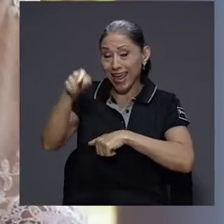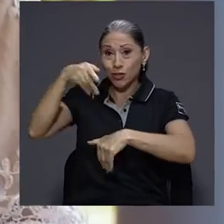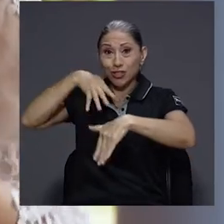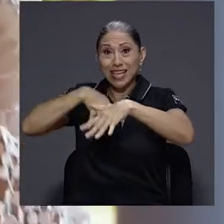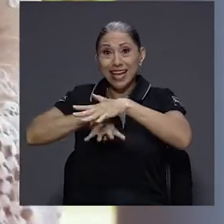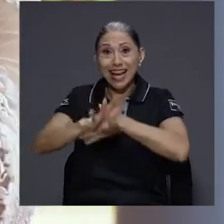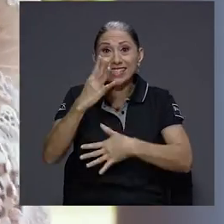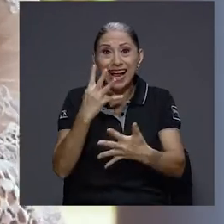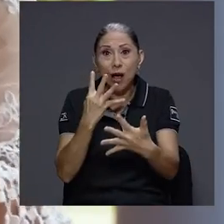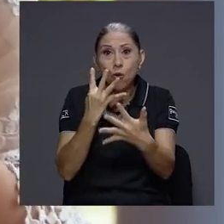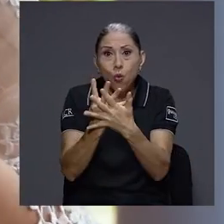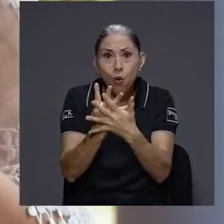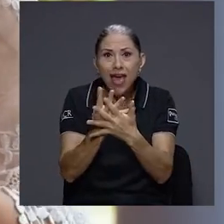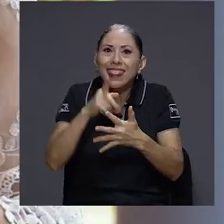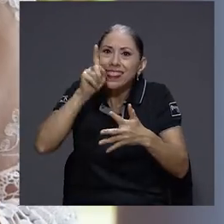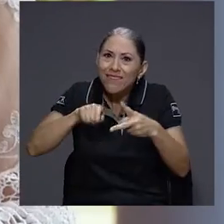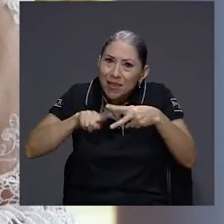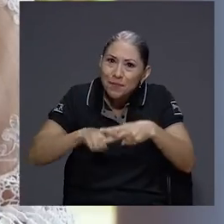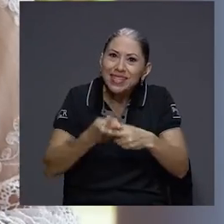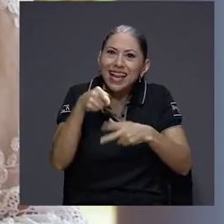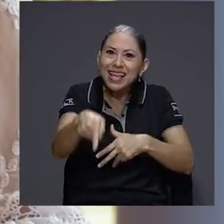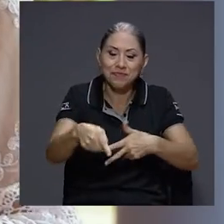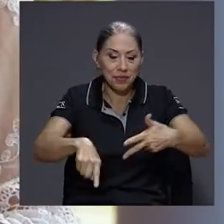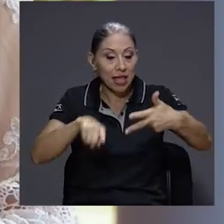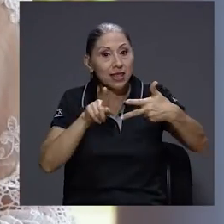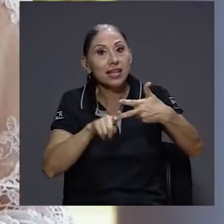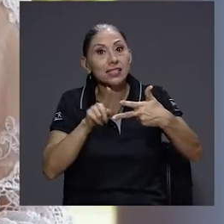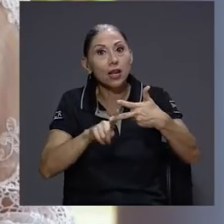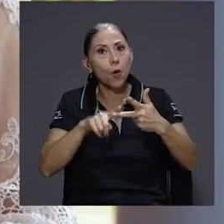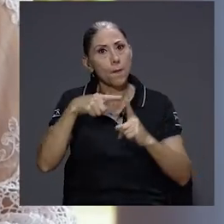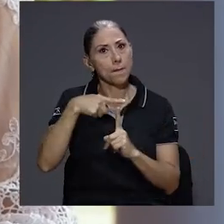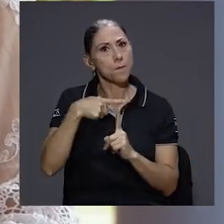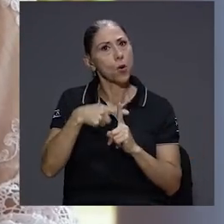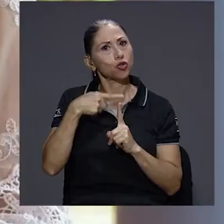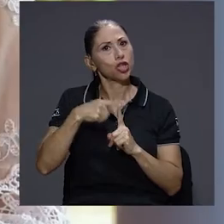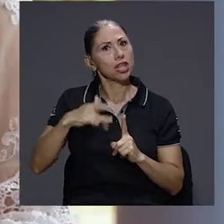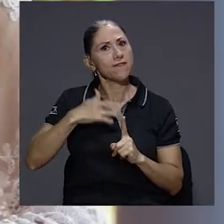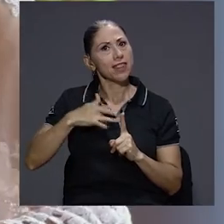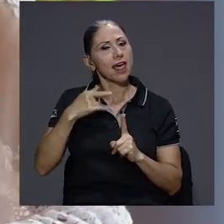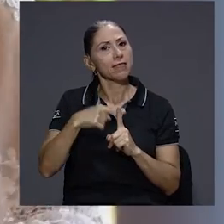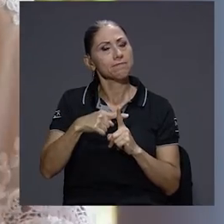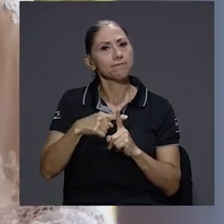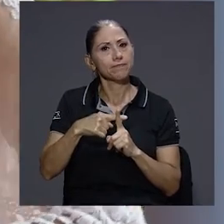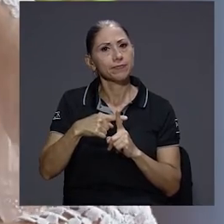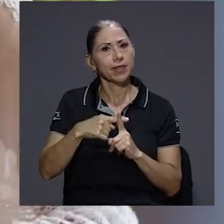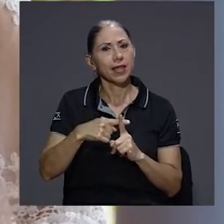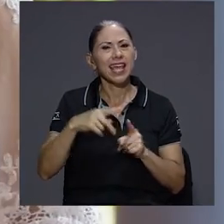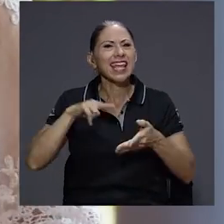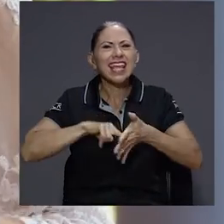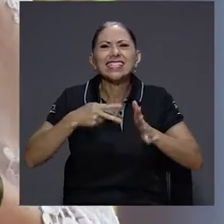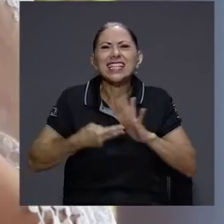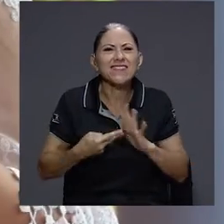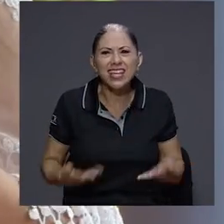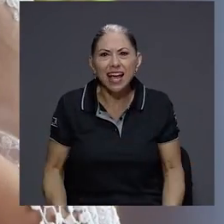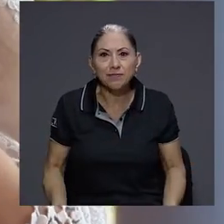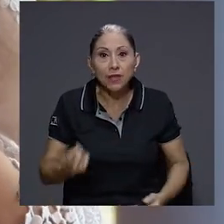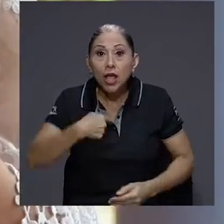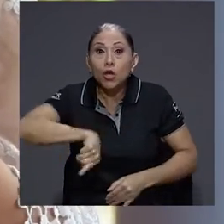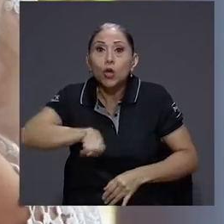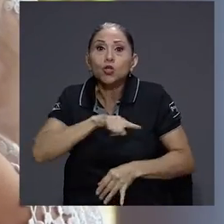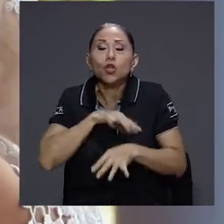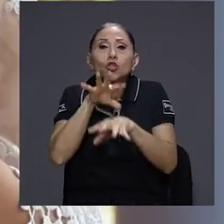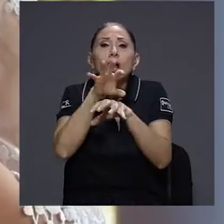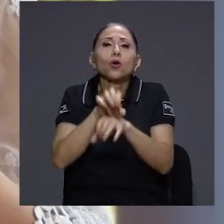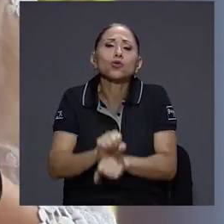penitencial, o debería darse. Y el tercero, el de positividad. ¿Qué significa? Que estamos